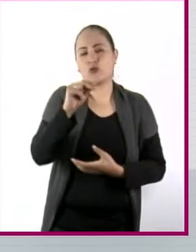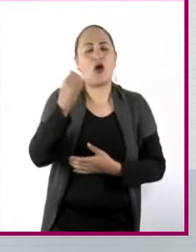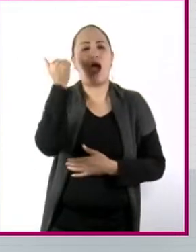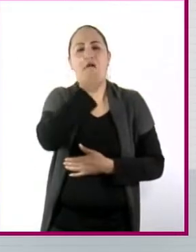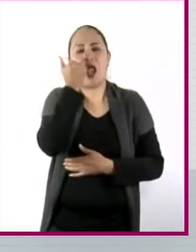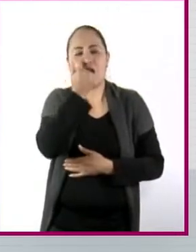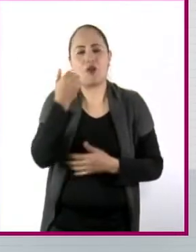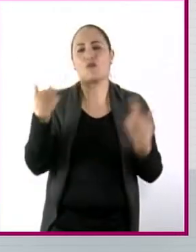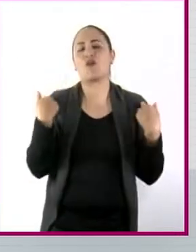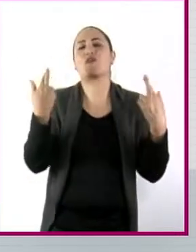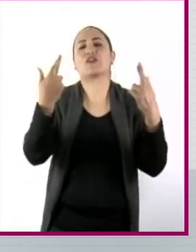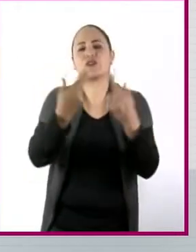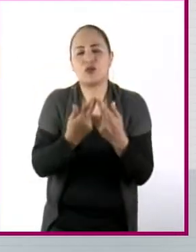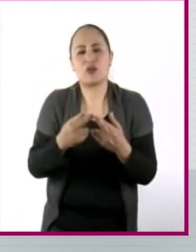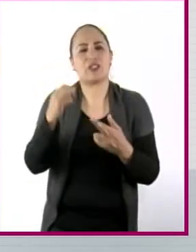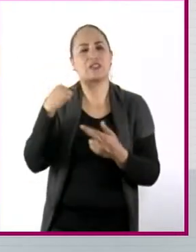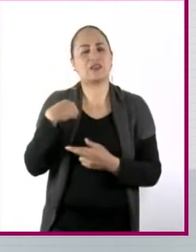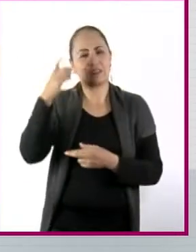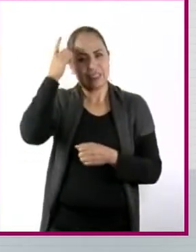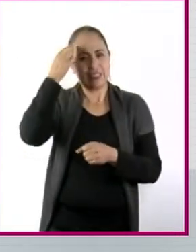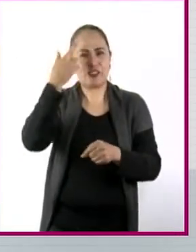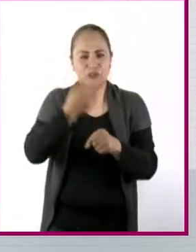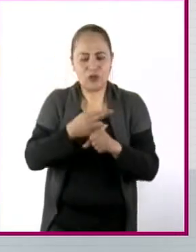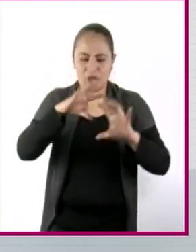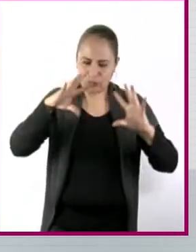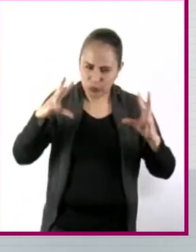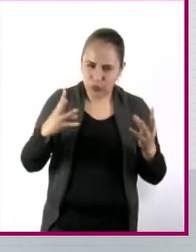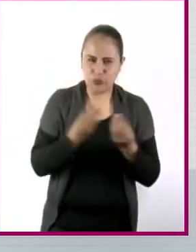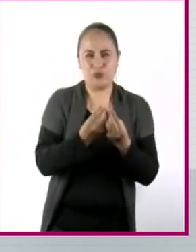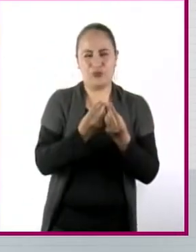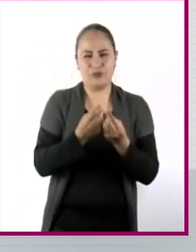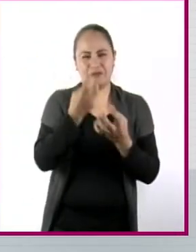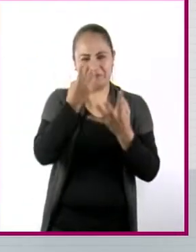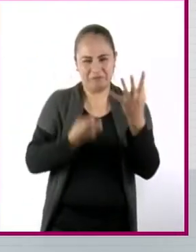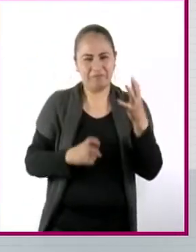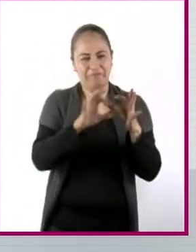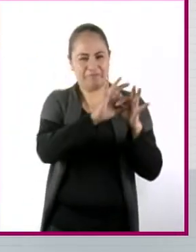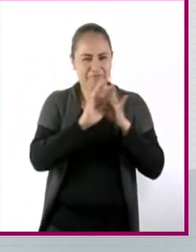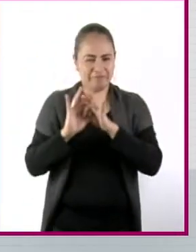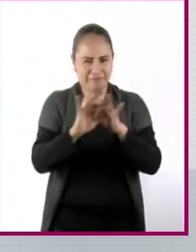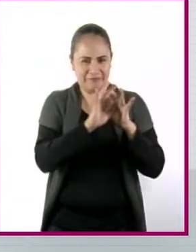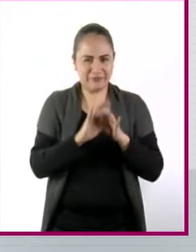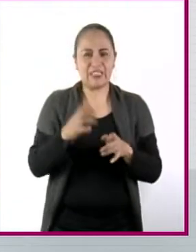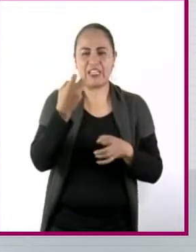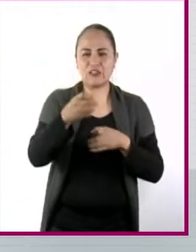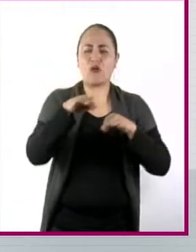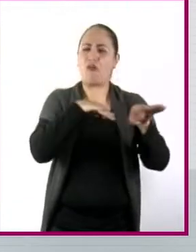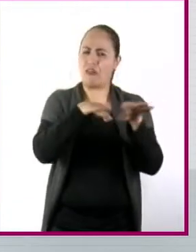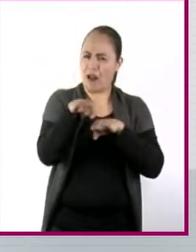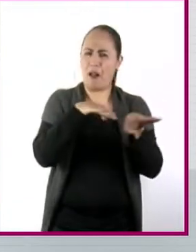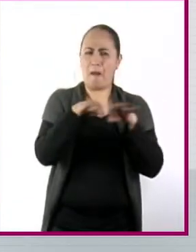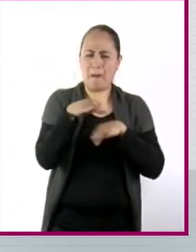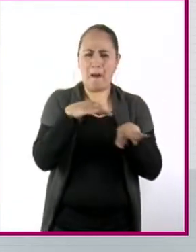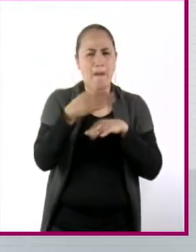y con las autoridades de los planteles. Y esto crea también ritmos de trabajo, pues,